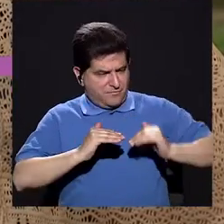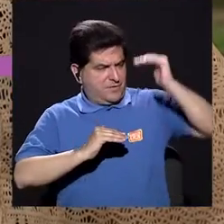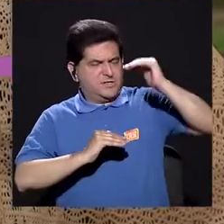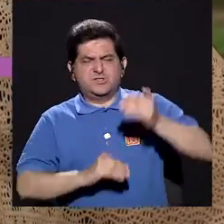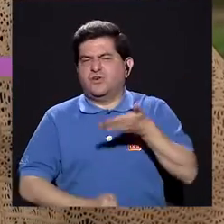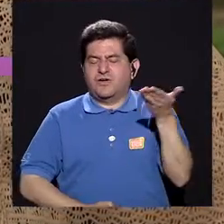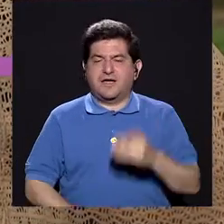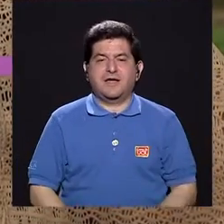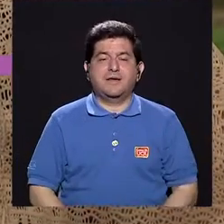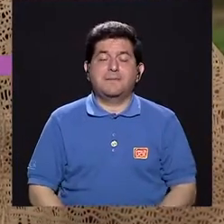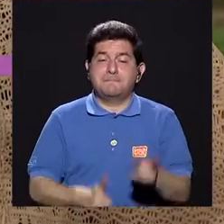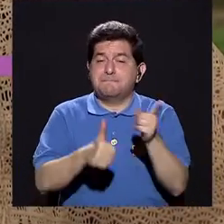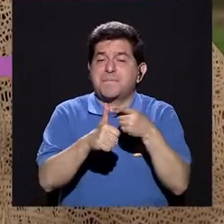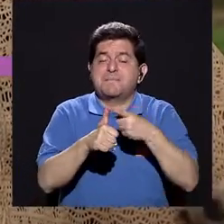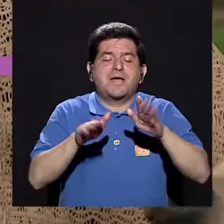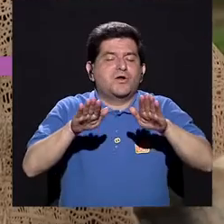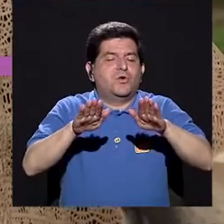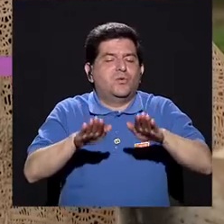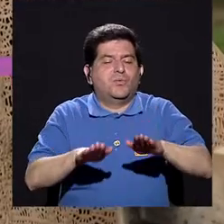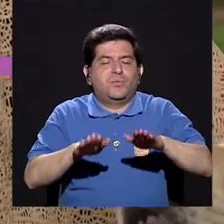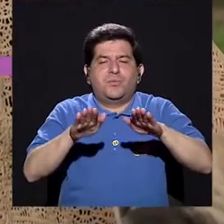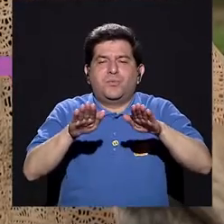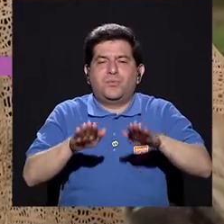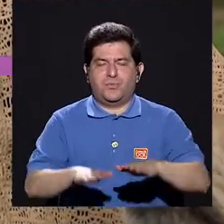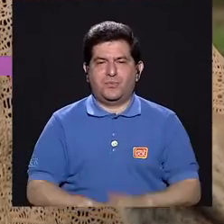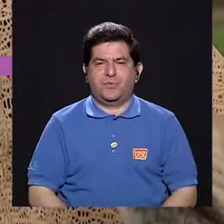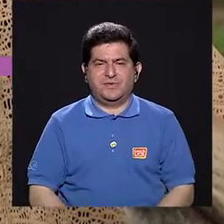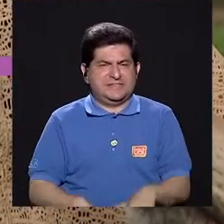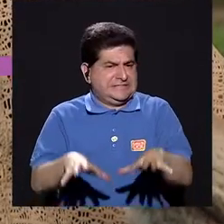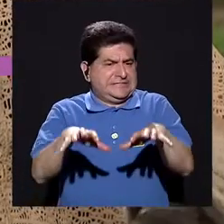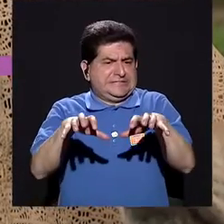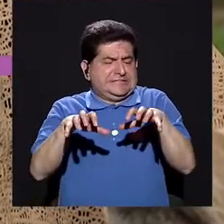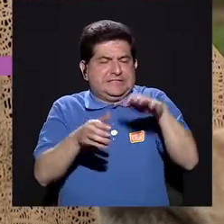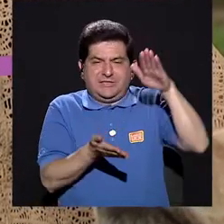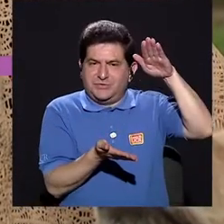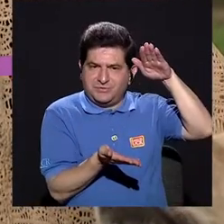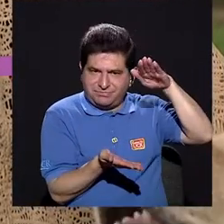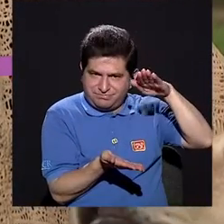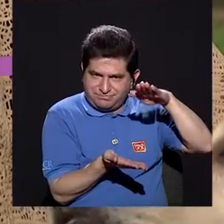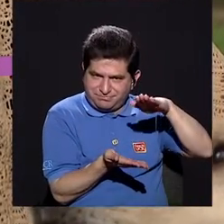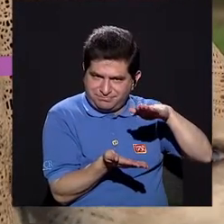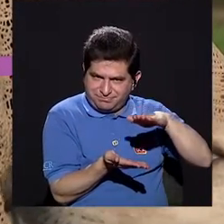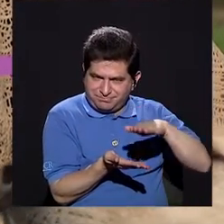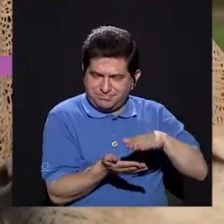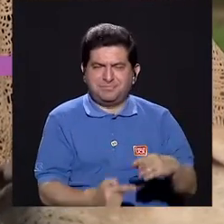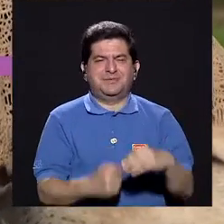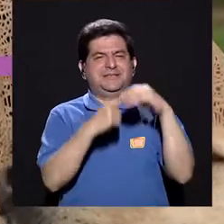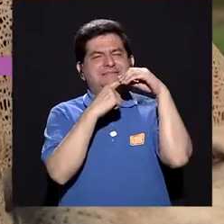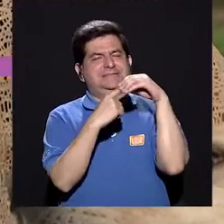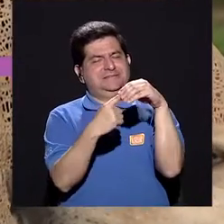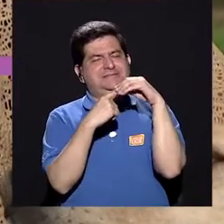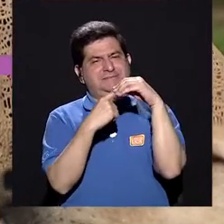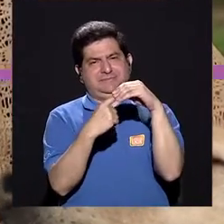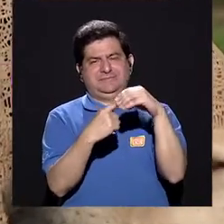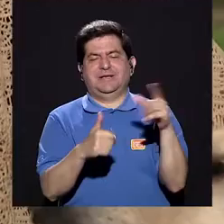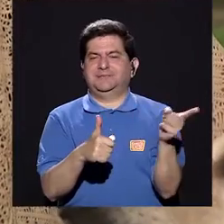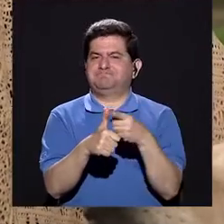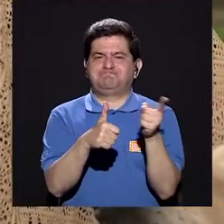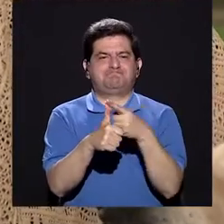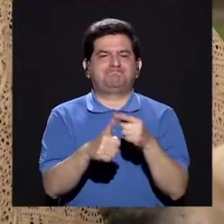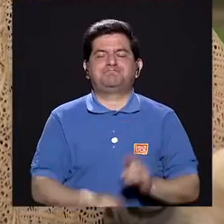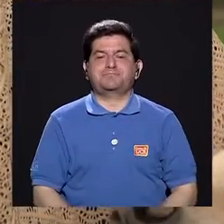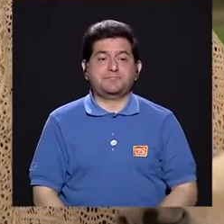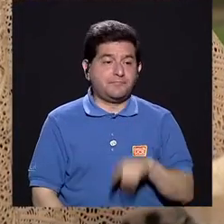La relajación primero, bajar los niveles de ansiedad, es lo que más, o es lo primero porque